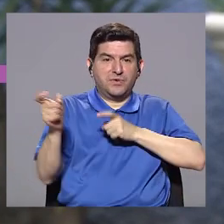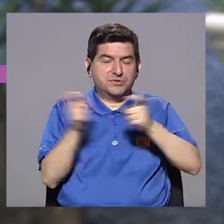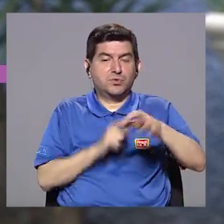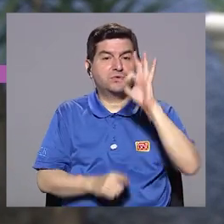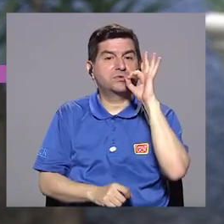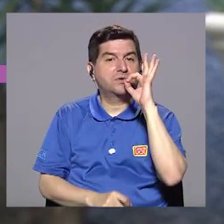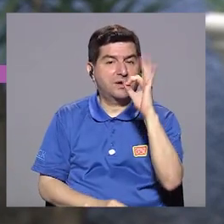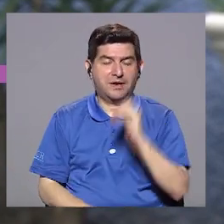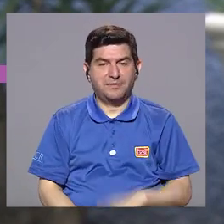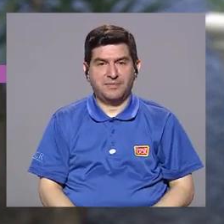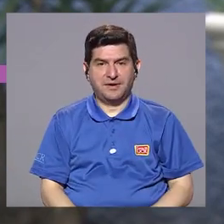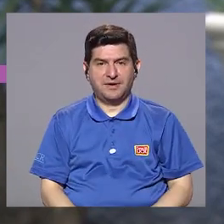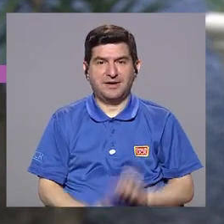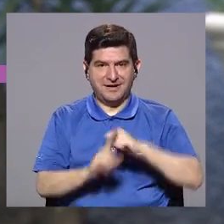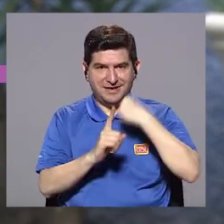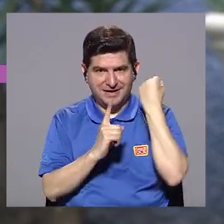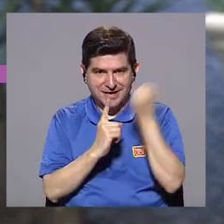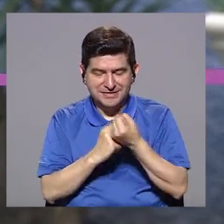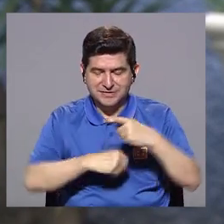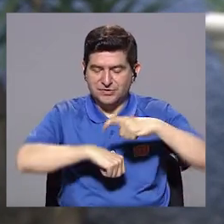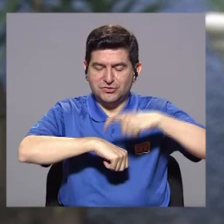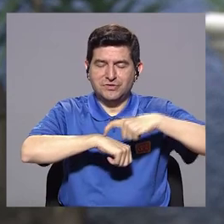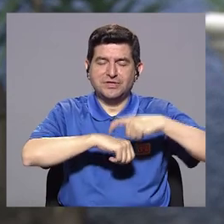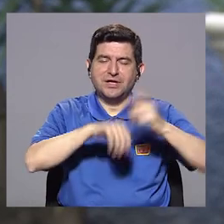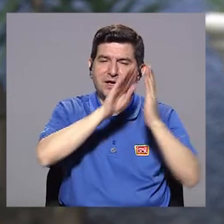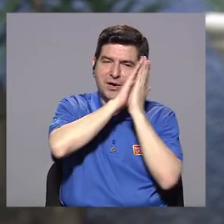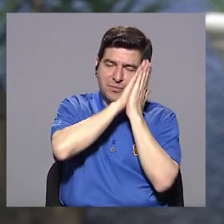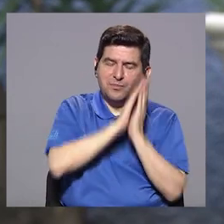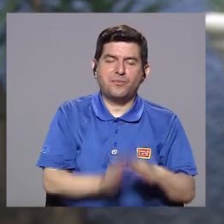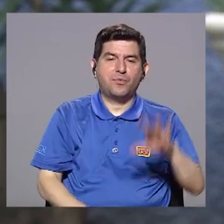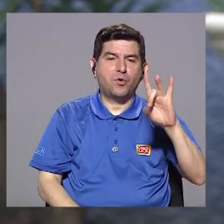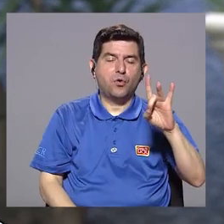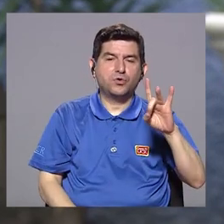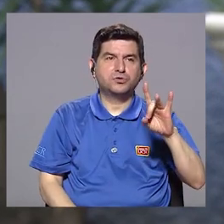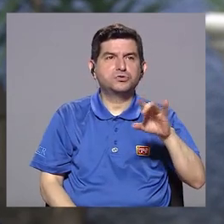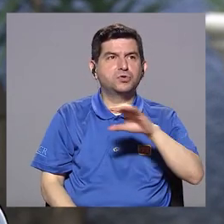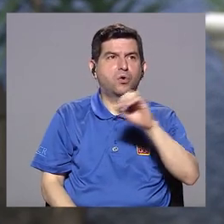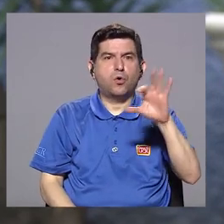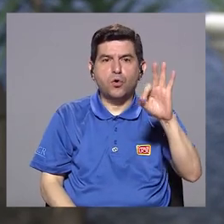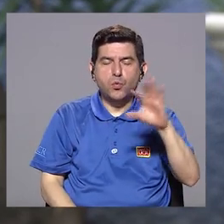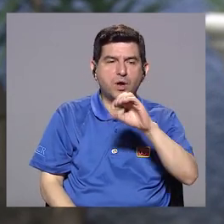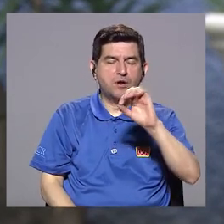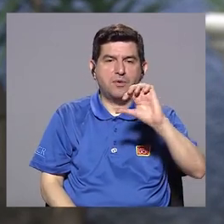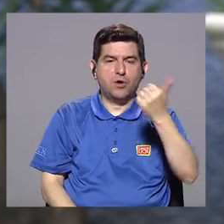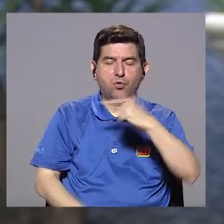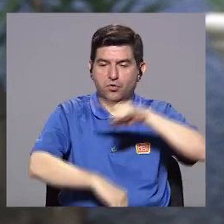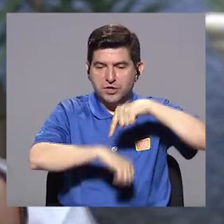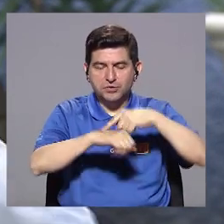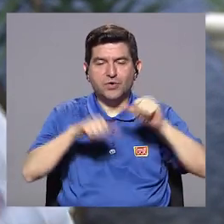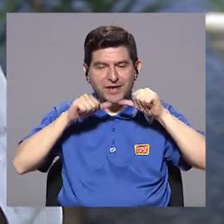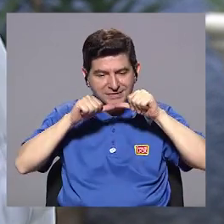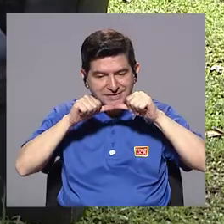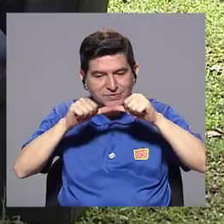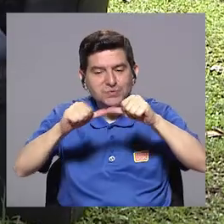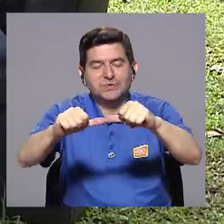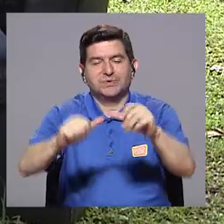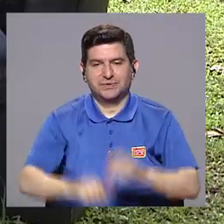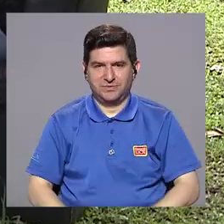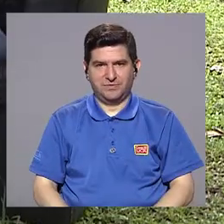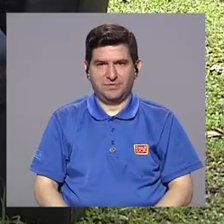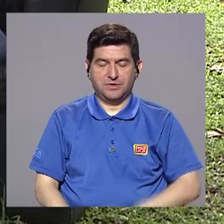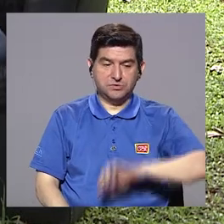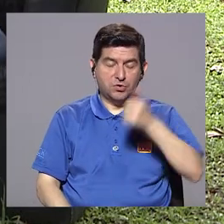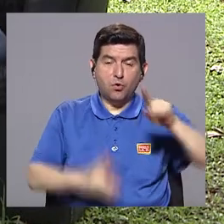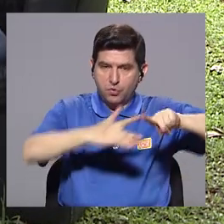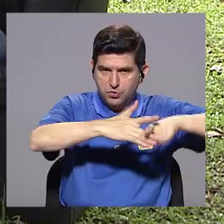regular muy bien el término del sueño. Tienen que ser 8 o 9 horas constantes, permanentes. Otra cosa